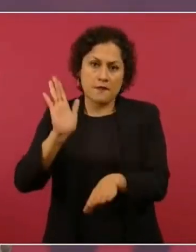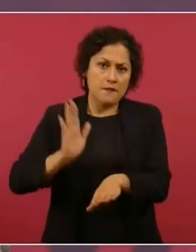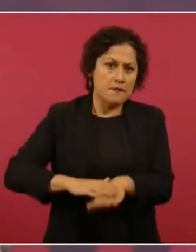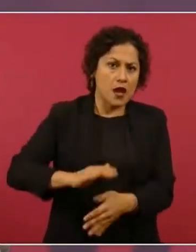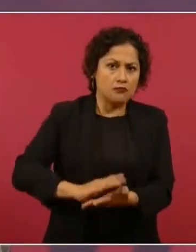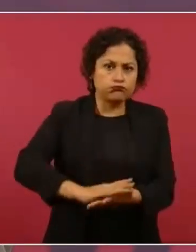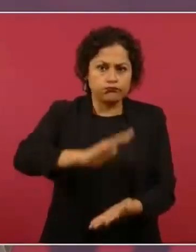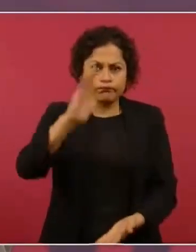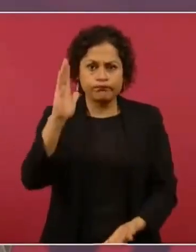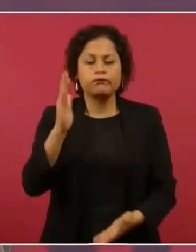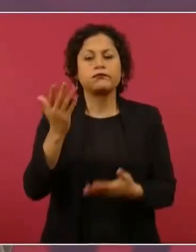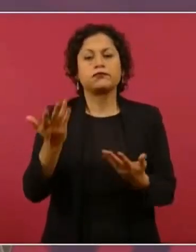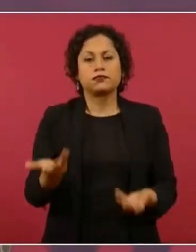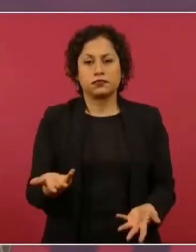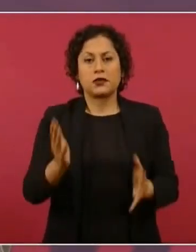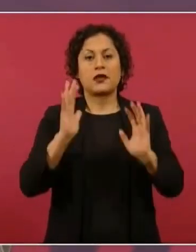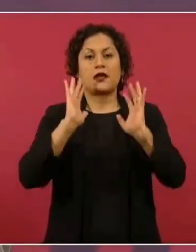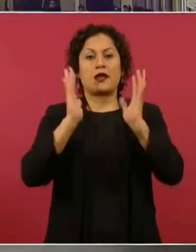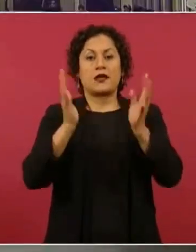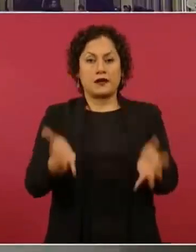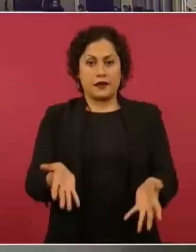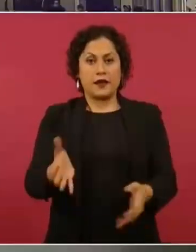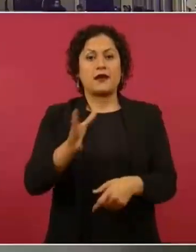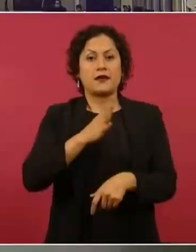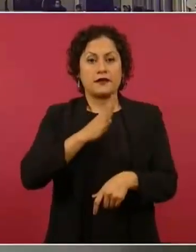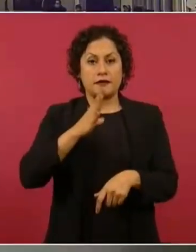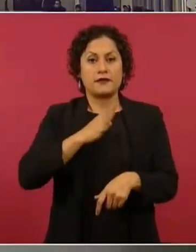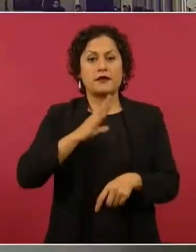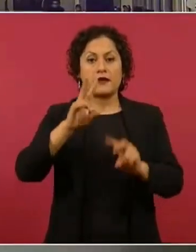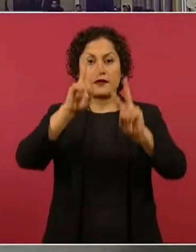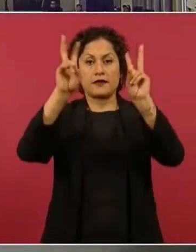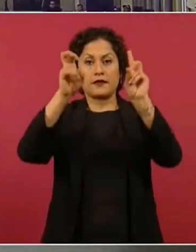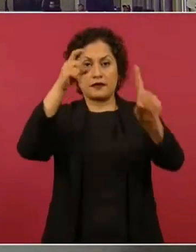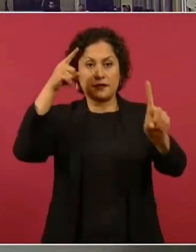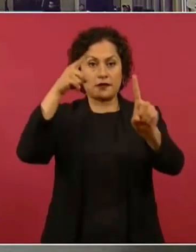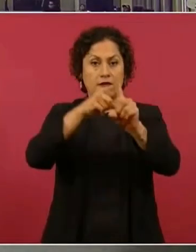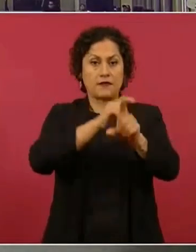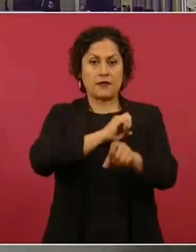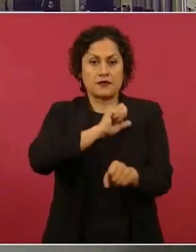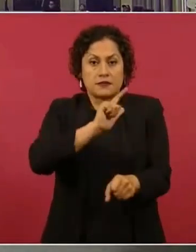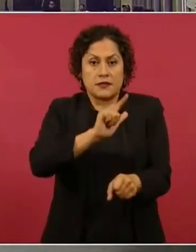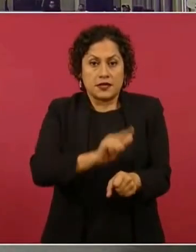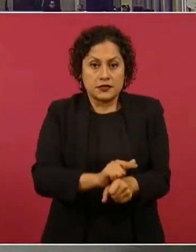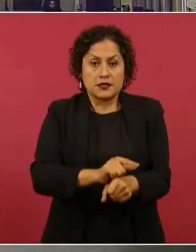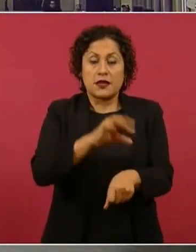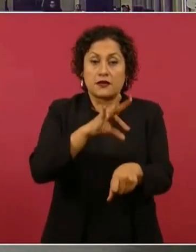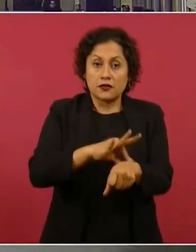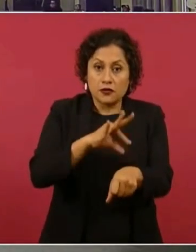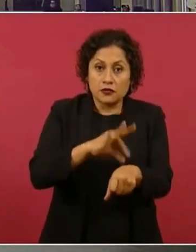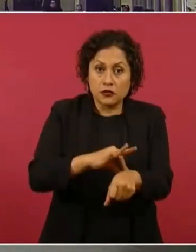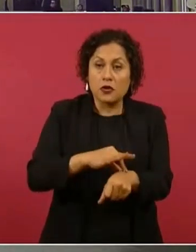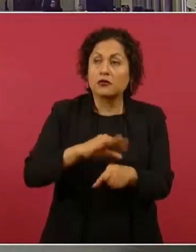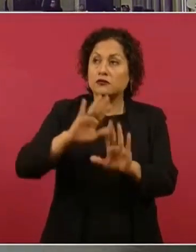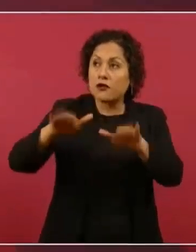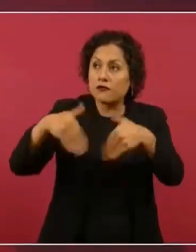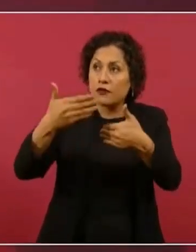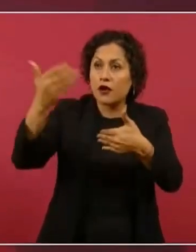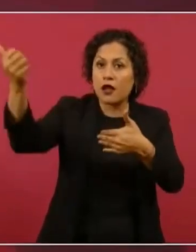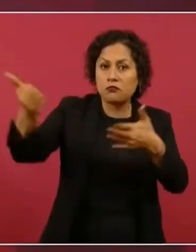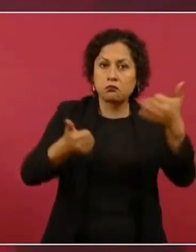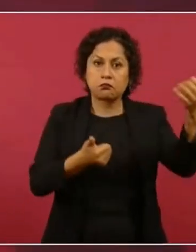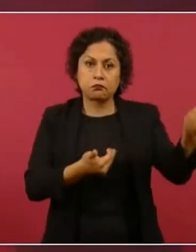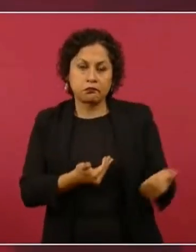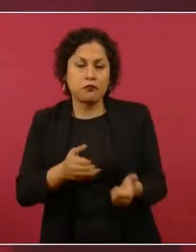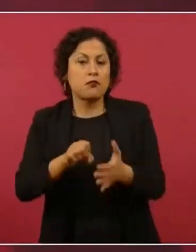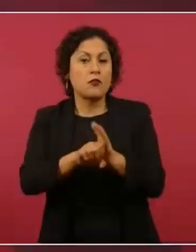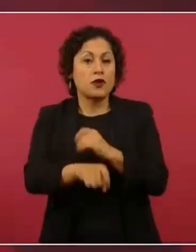Estamos contratando médicos especialistas del extranjero. Solo de Cuba ya